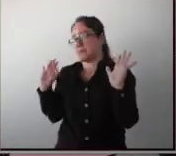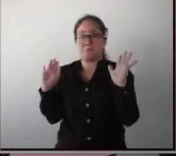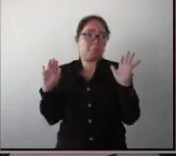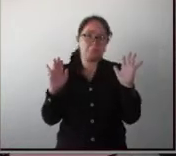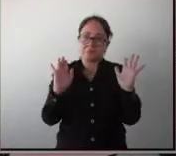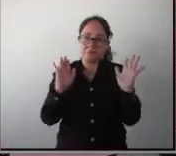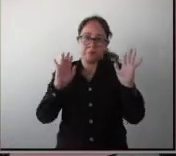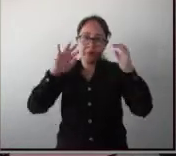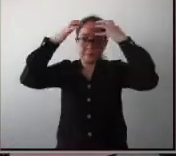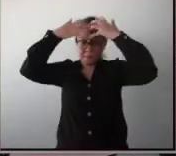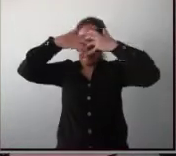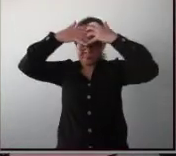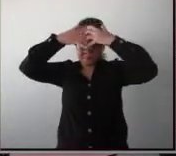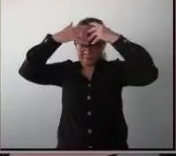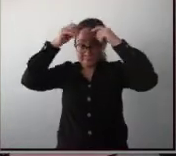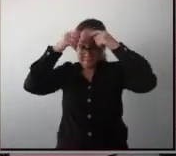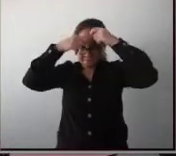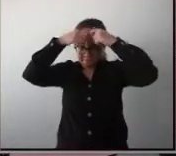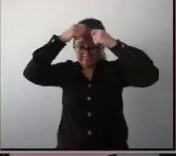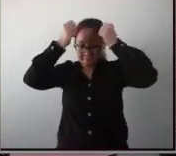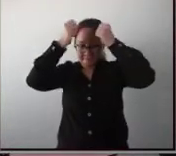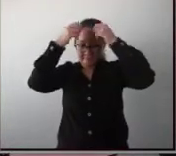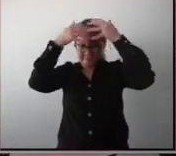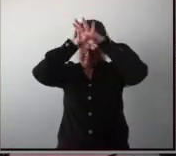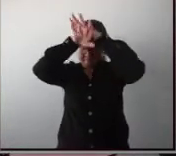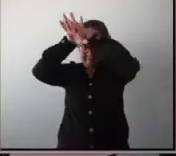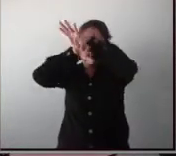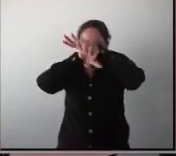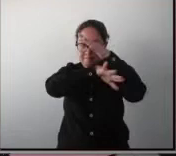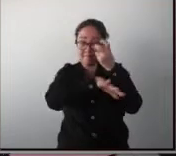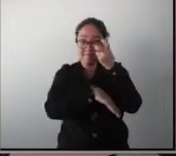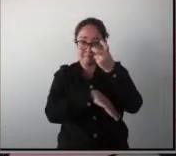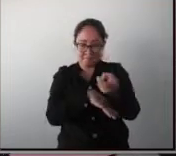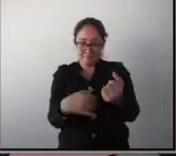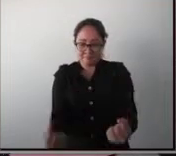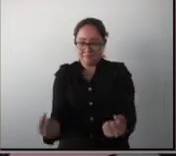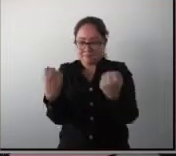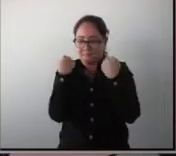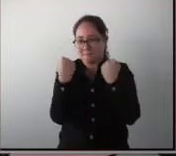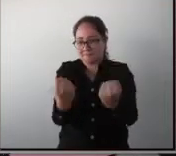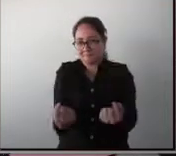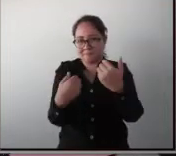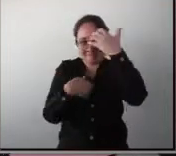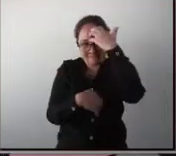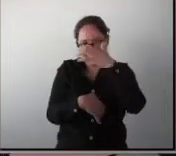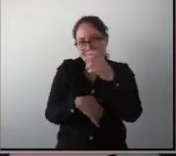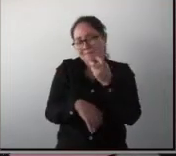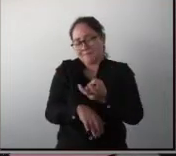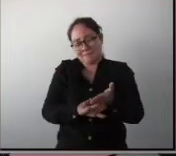hacemos... Eso nos va a promover plasticidad cerebral. Eso ya está más que mostrado.